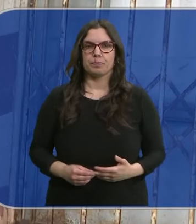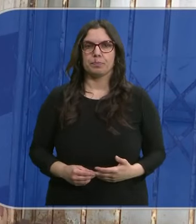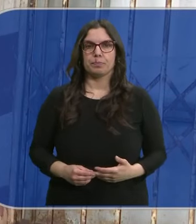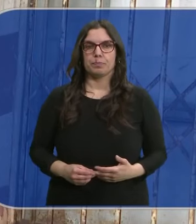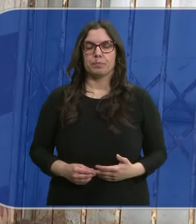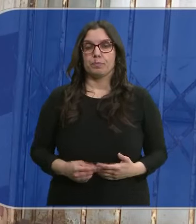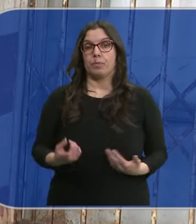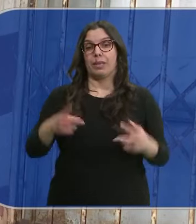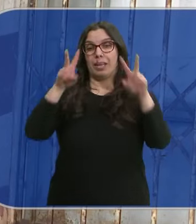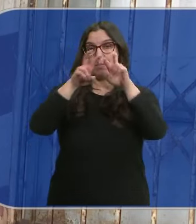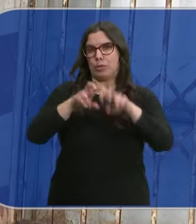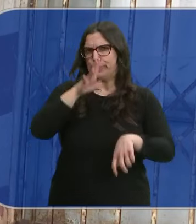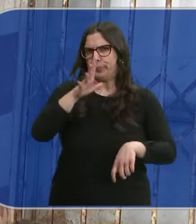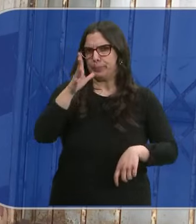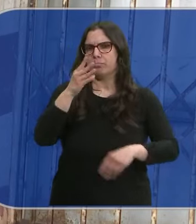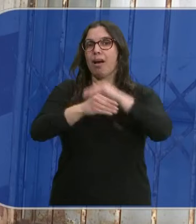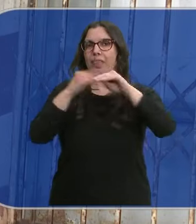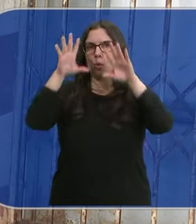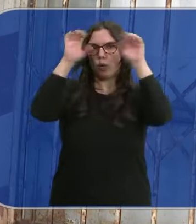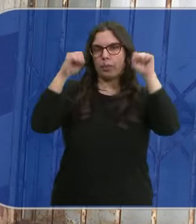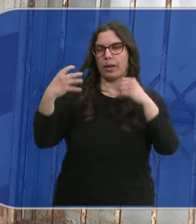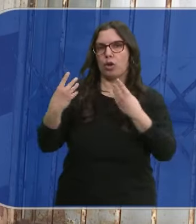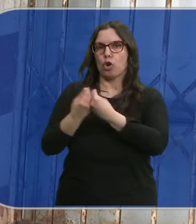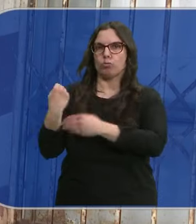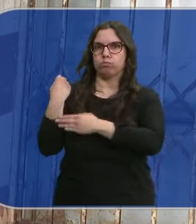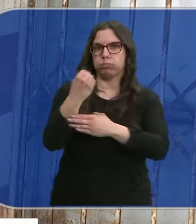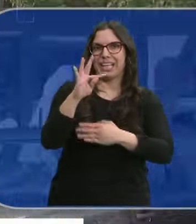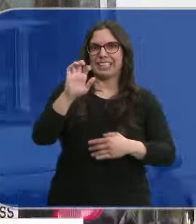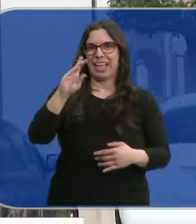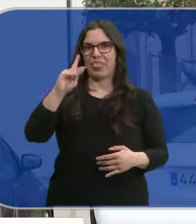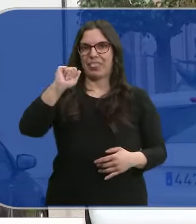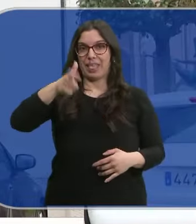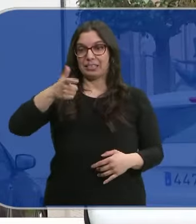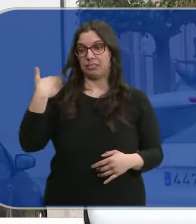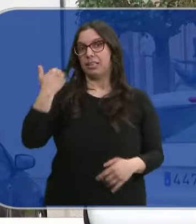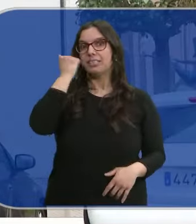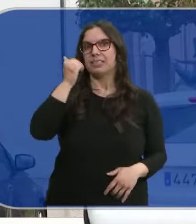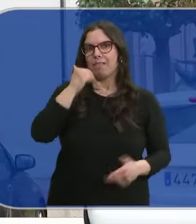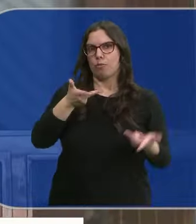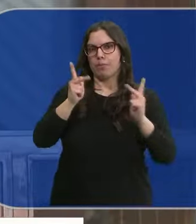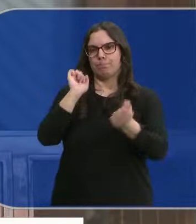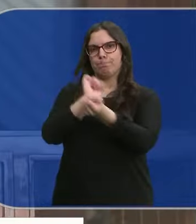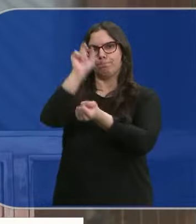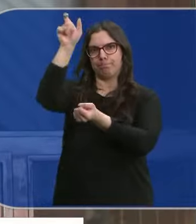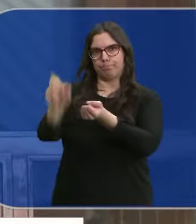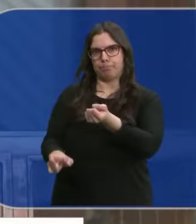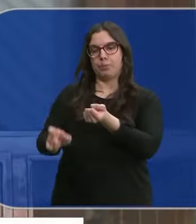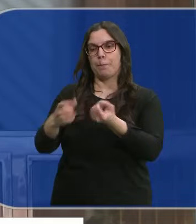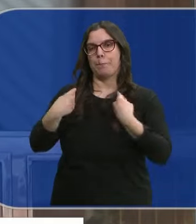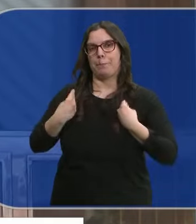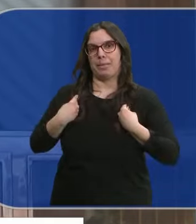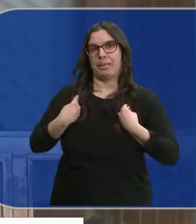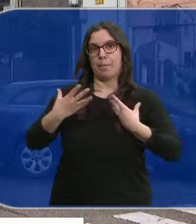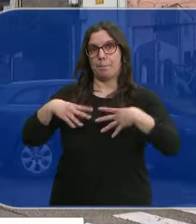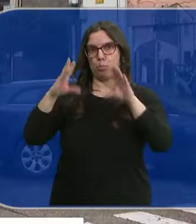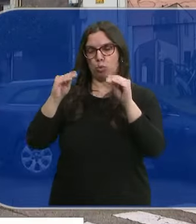Un extraordinario operativo desplegado por la Guardia Civil con apoyo de los TEDAX permitió el sábado la detención de este vecino de Gamonal que guardaba